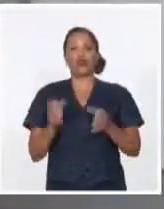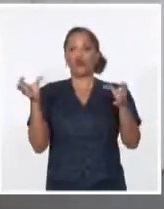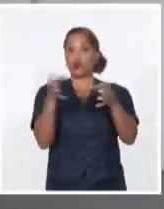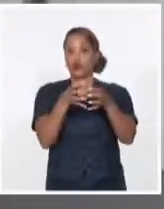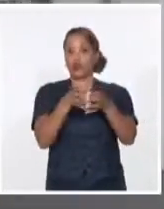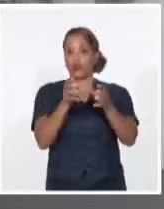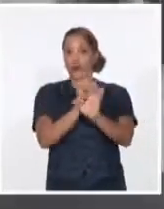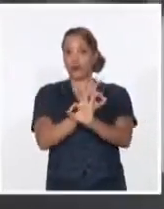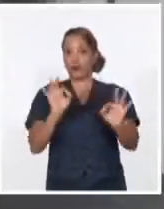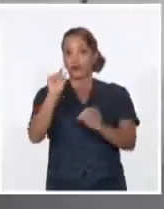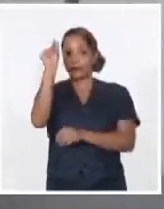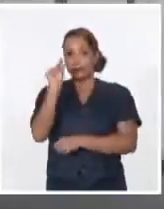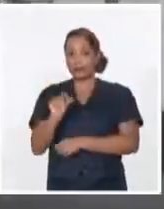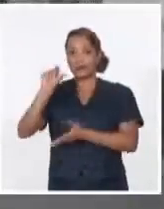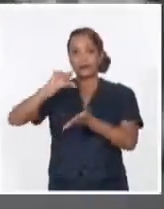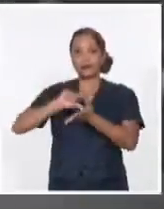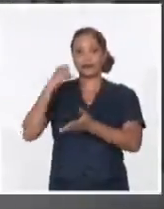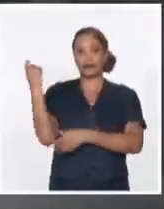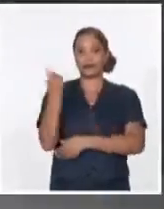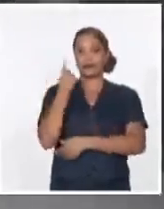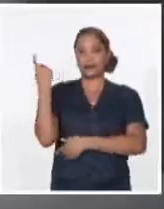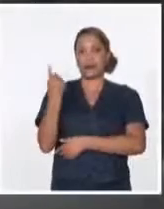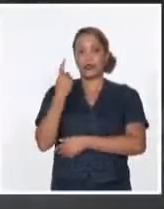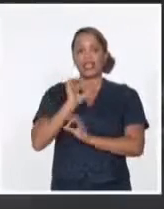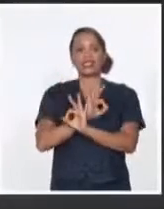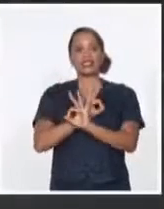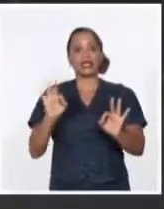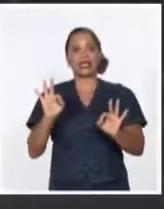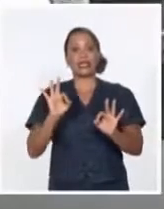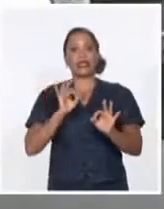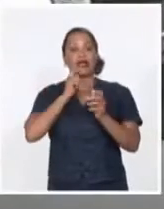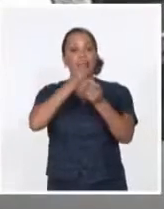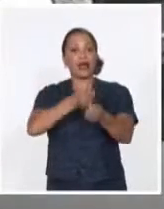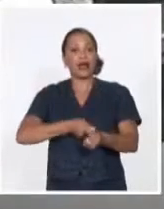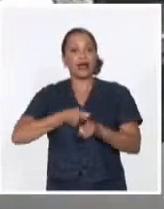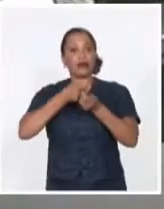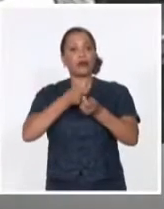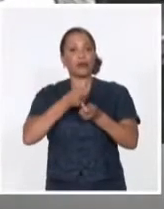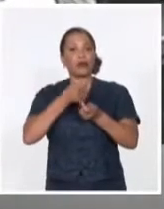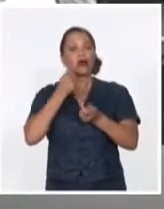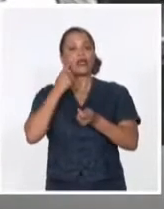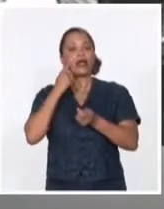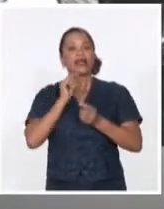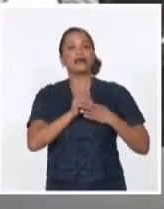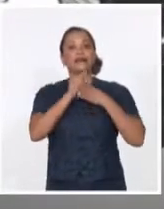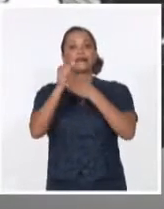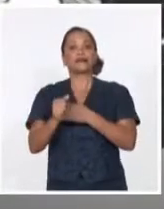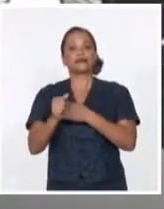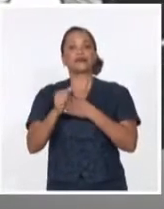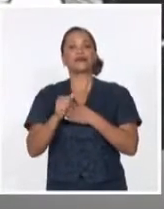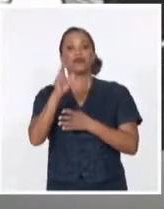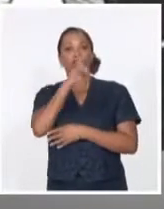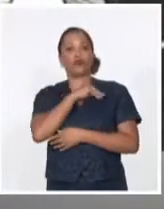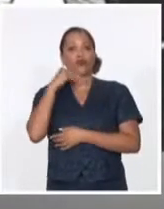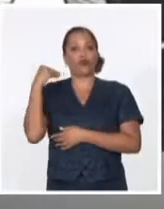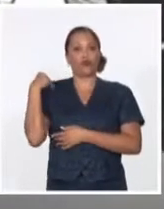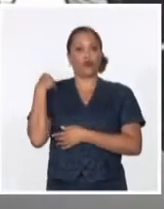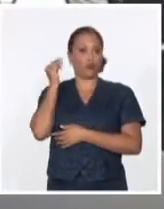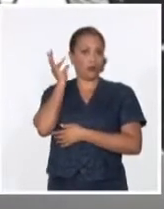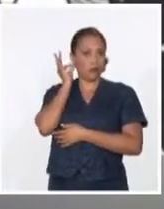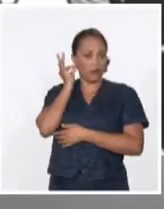especialistas del Centro Nacional de Sanidad Agropecuaria, CENSA, dirigido por la doctora Rosa Elena Simeón,